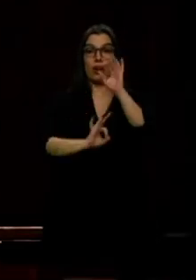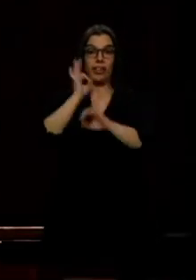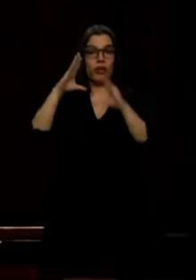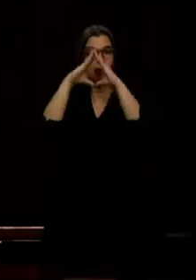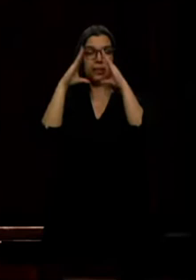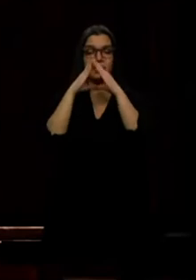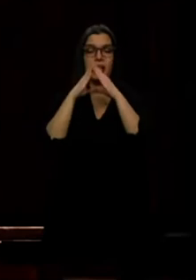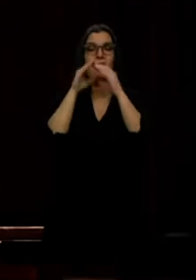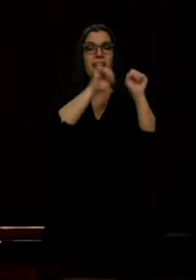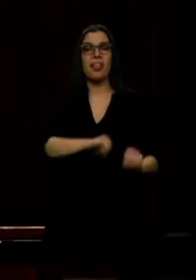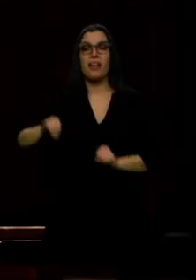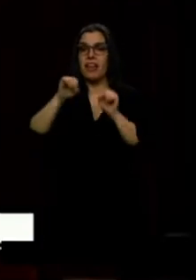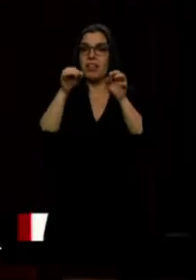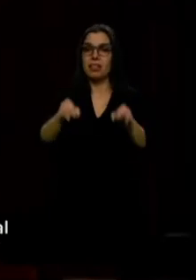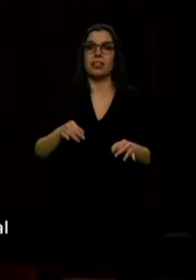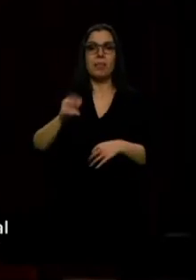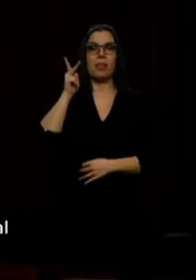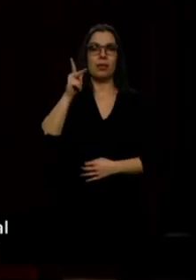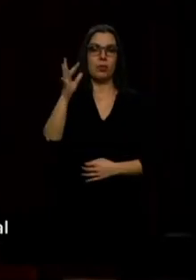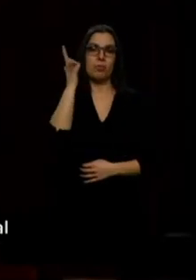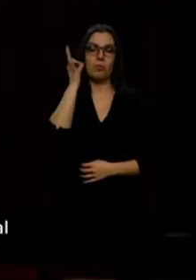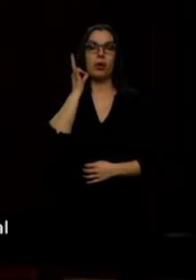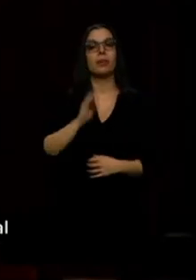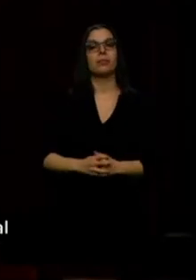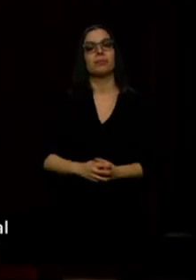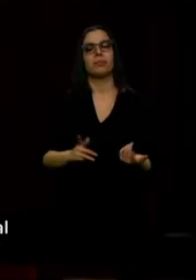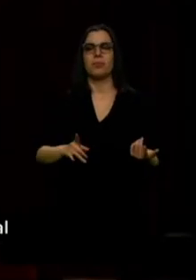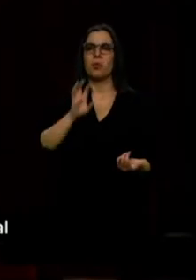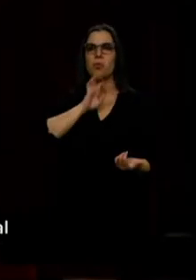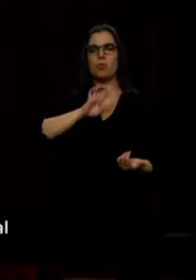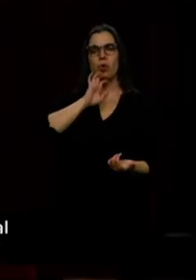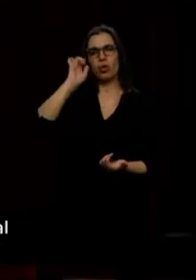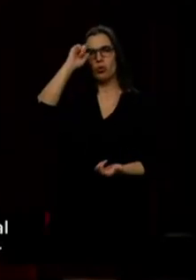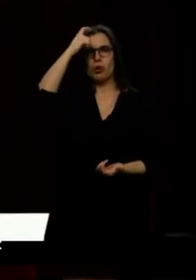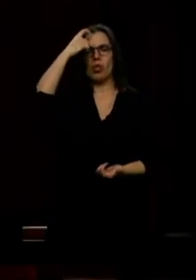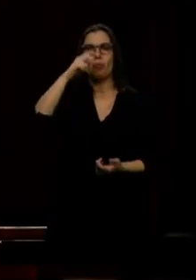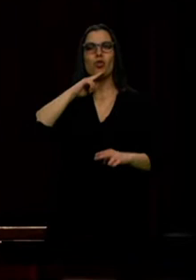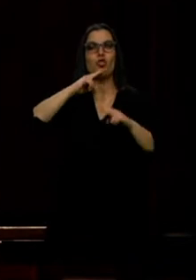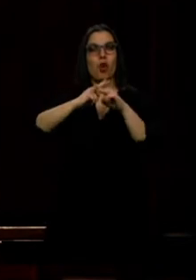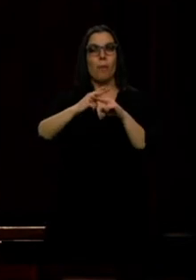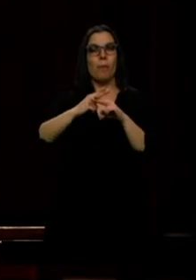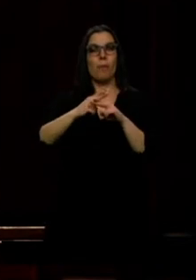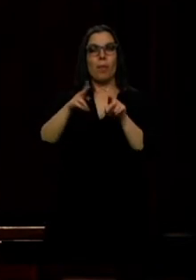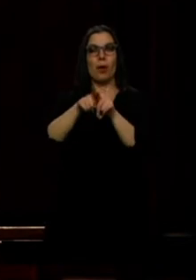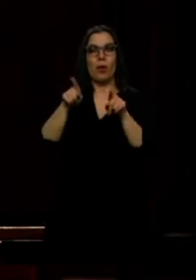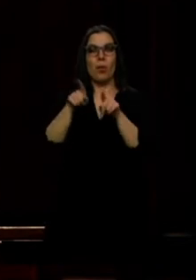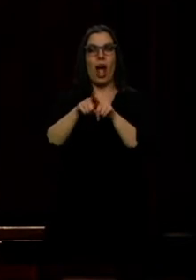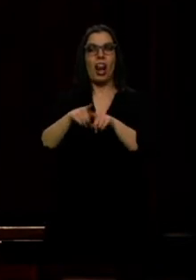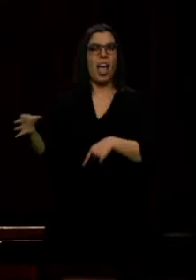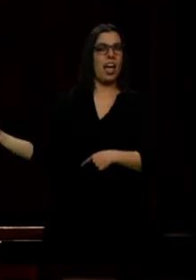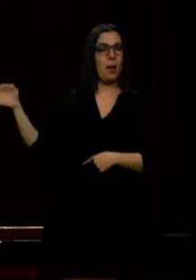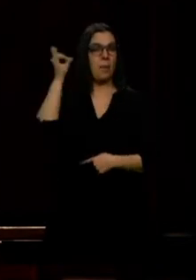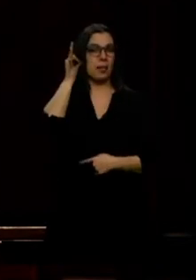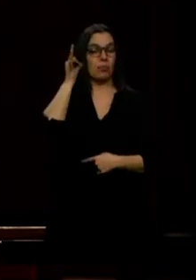Es curioso que utilicen el término hembrismo que no existe en el diccionario de la lengua española y que un